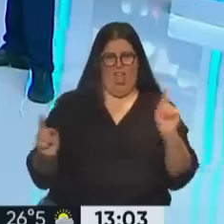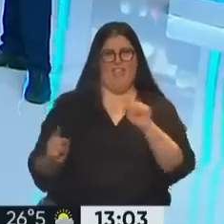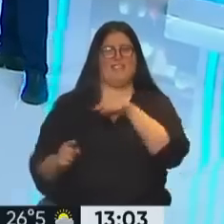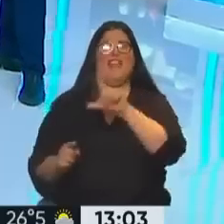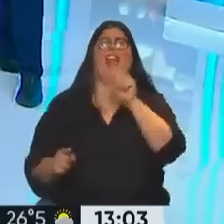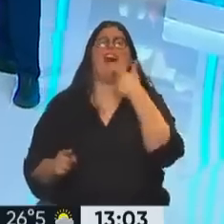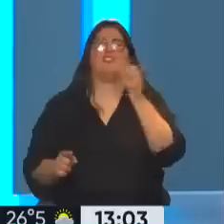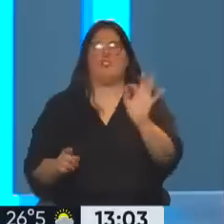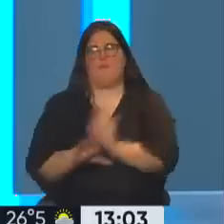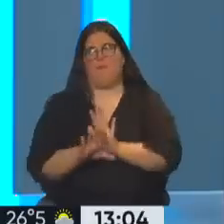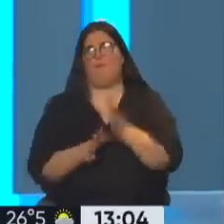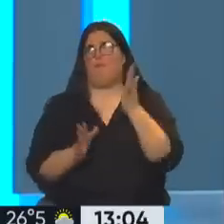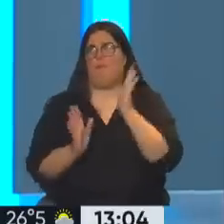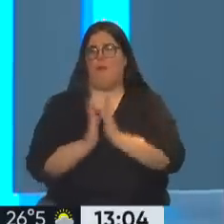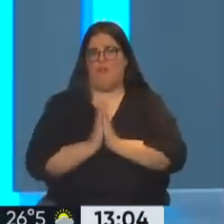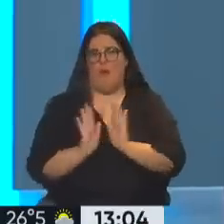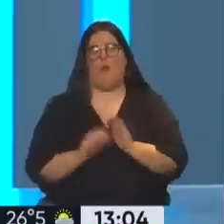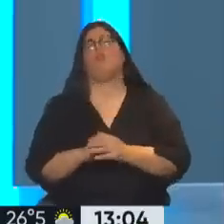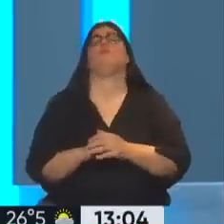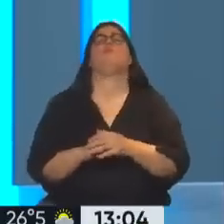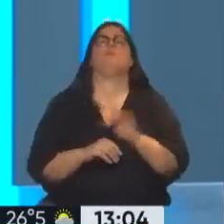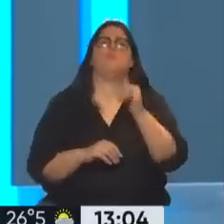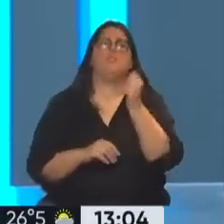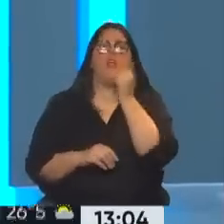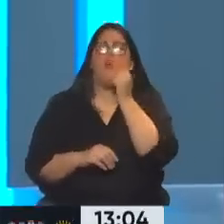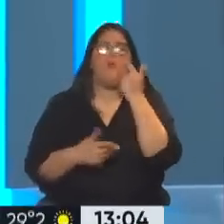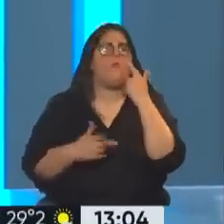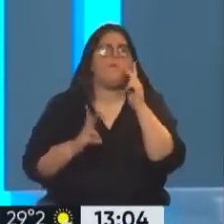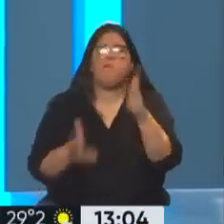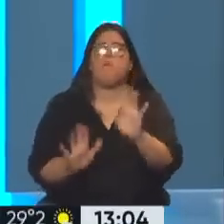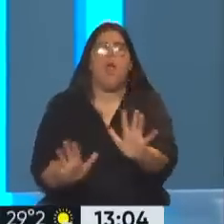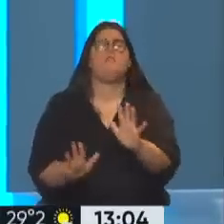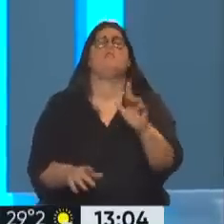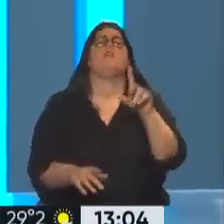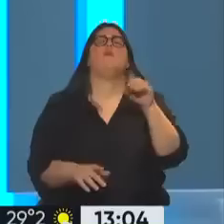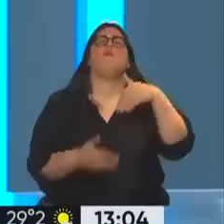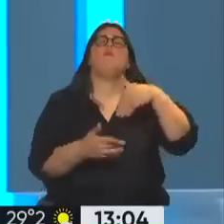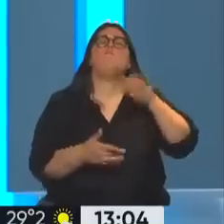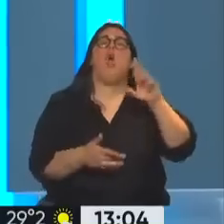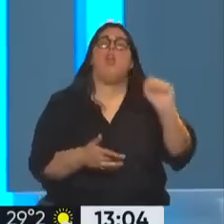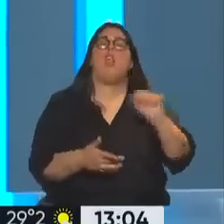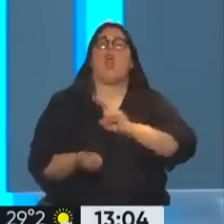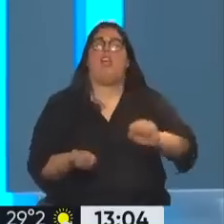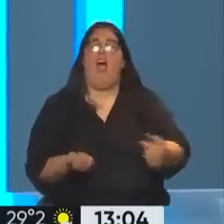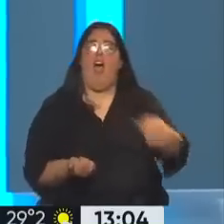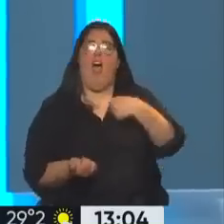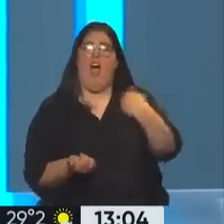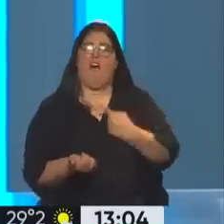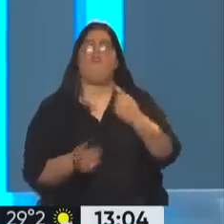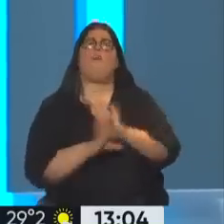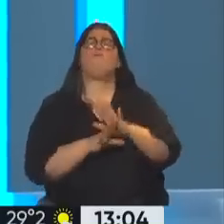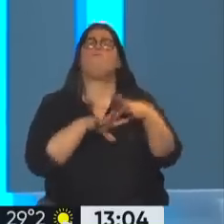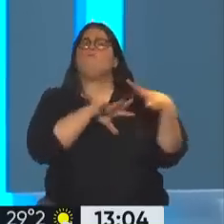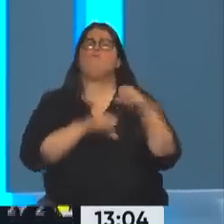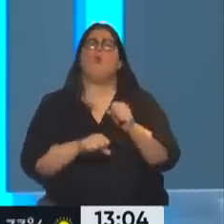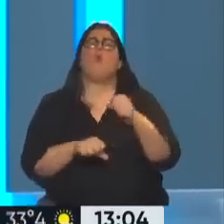caso, por supuesto, si descaradamente lo dijeron, cuando nos traiciona Lenín Moreno, hace un fraude democrático porque gana nuestro programa en las